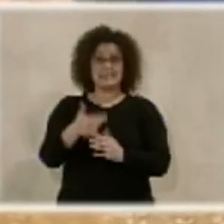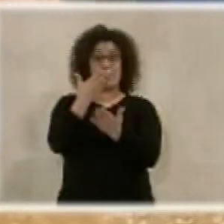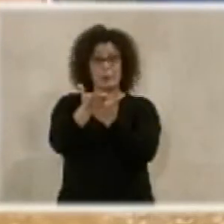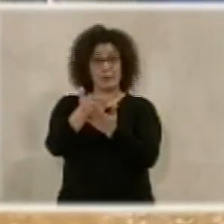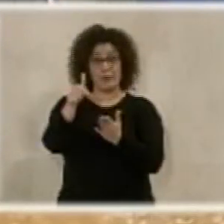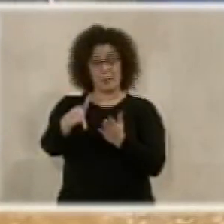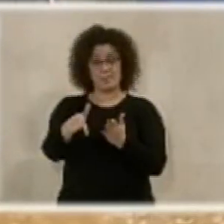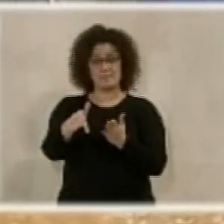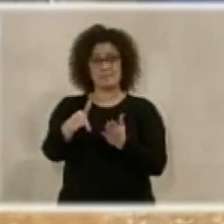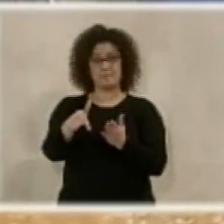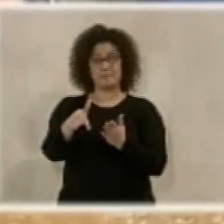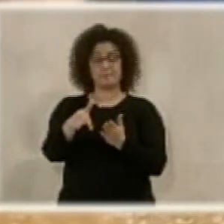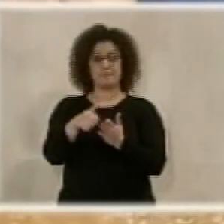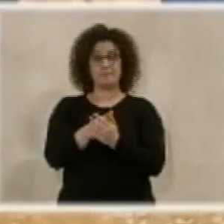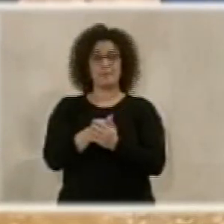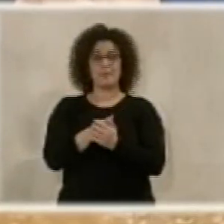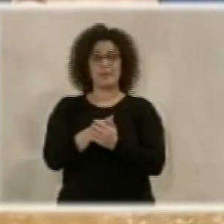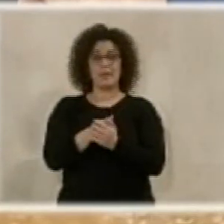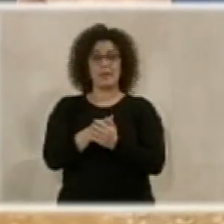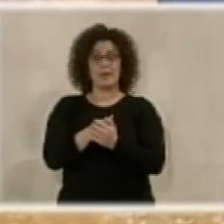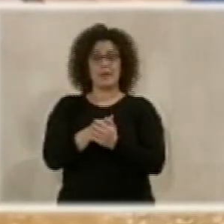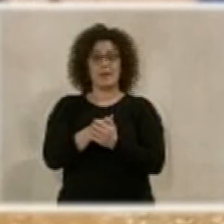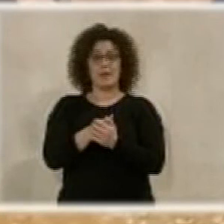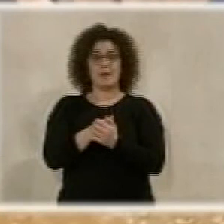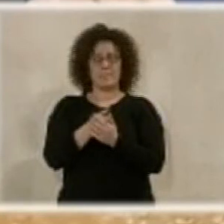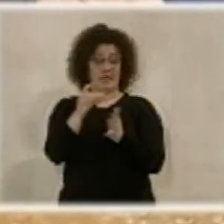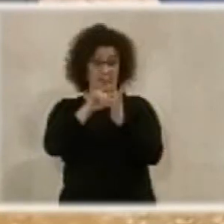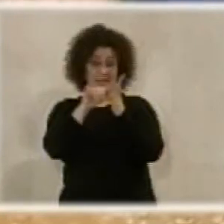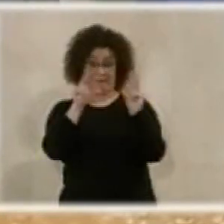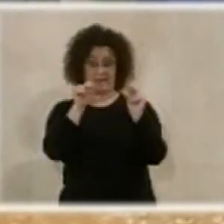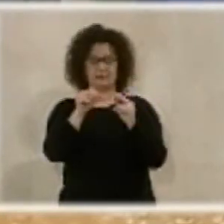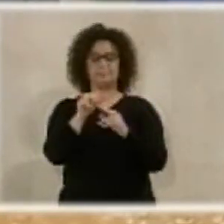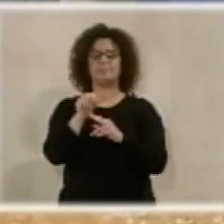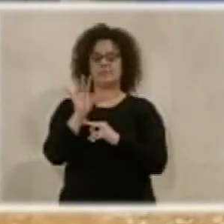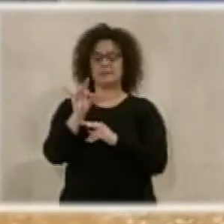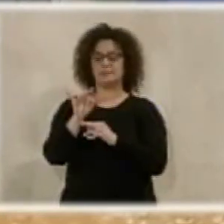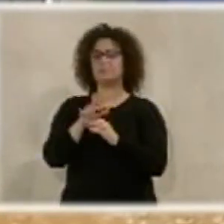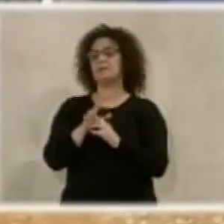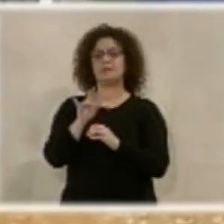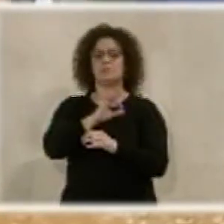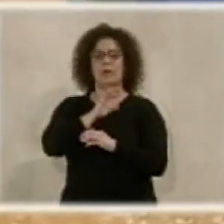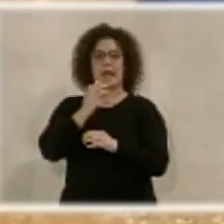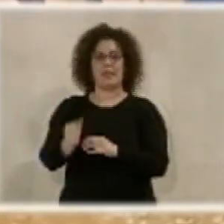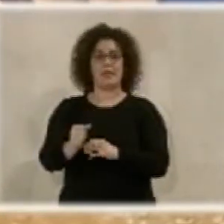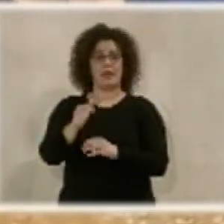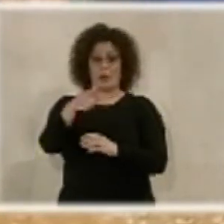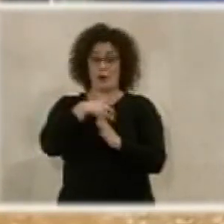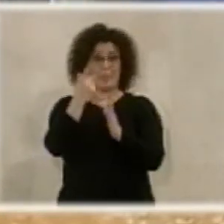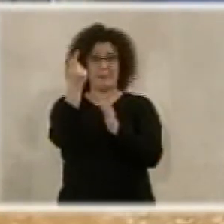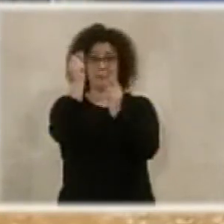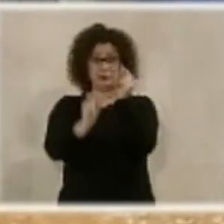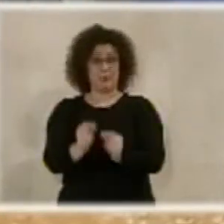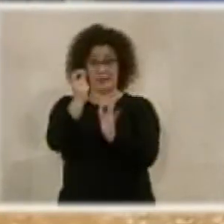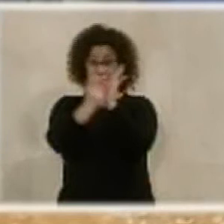no puede llevar presupuesto